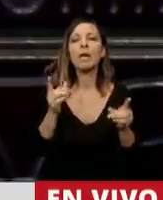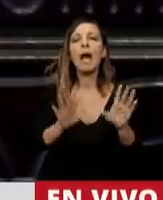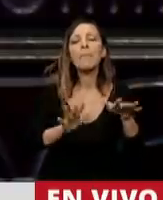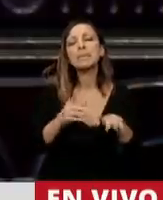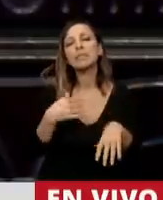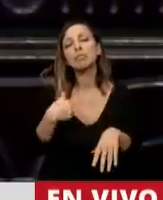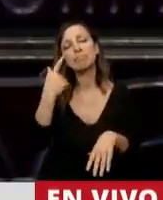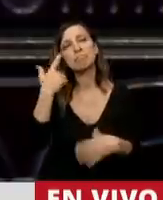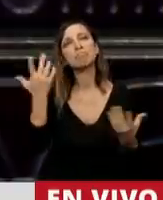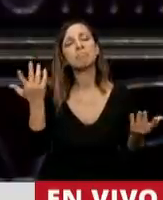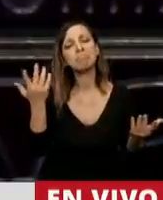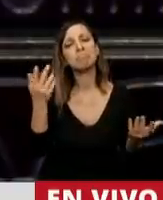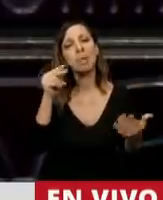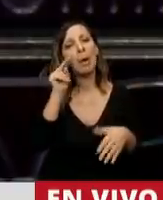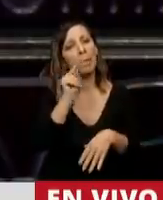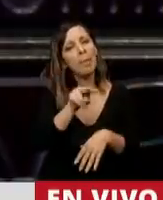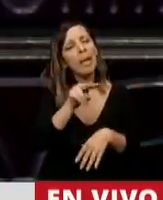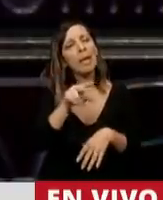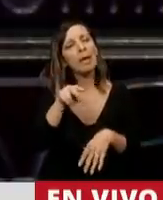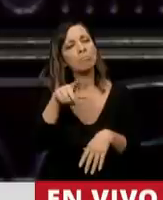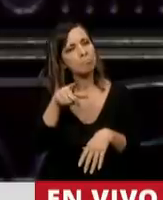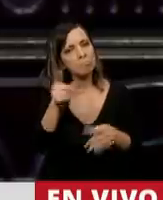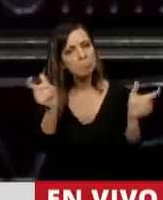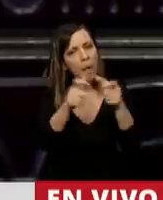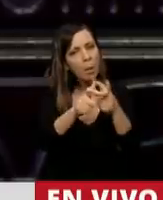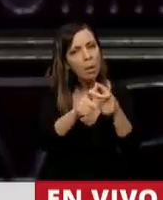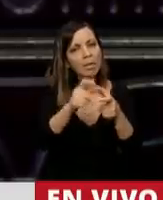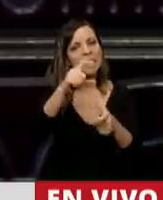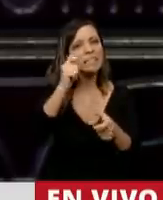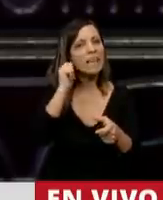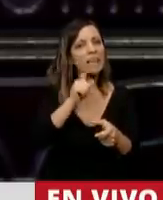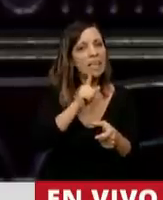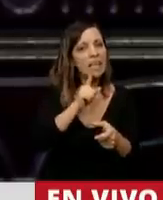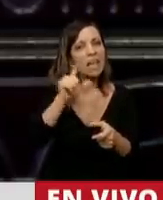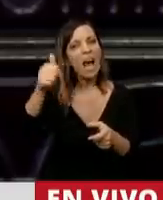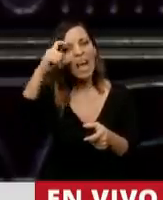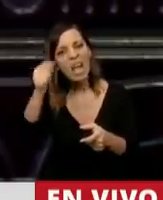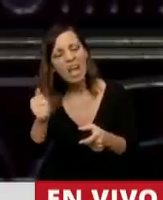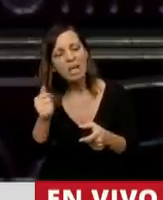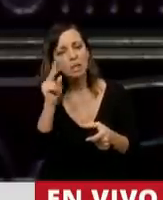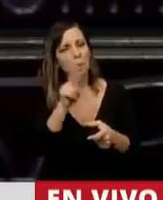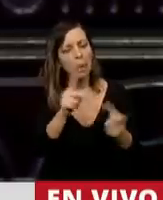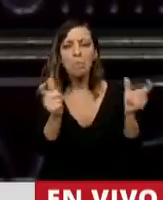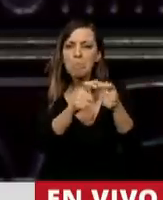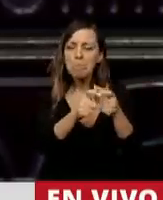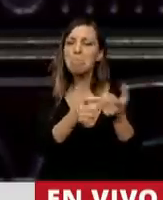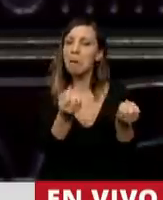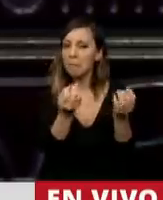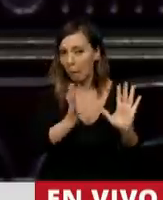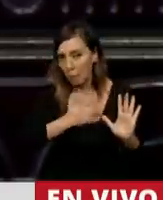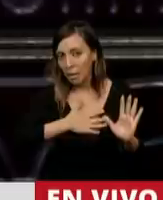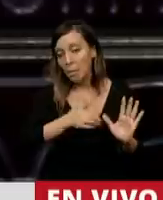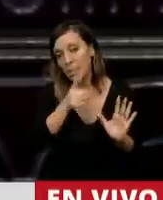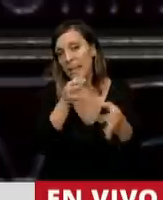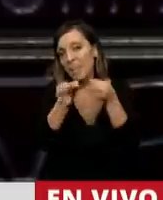ve que se reúne la CGT y AEA. Y uno está muy contento que se reúnan, creo que tenemos que dialogar entre todos